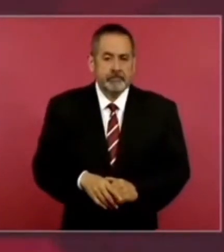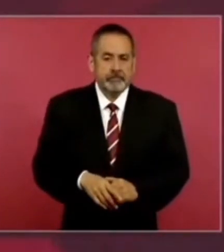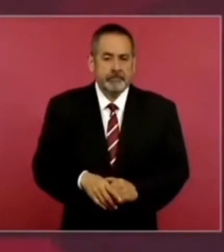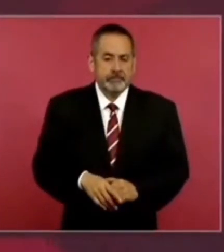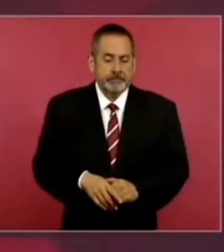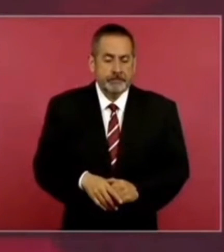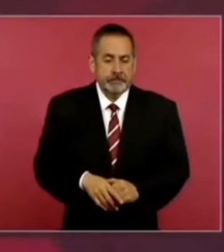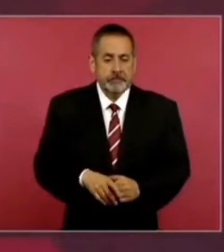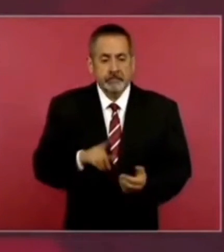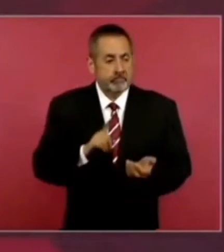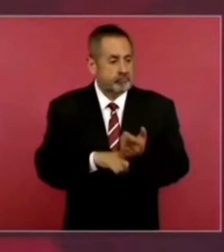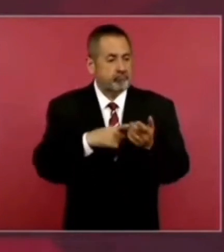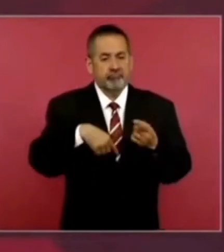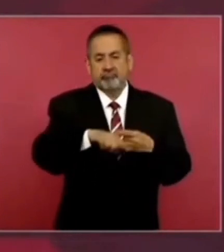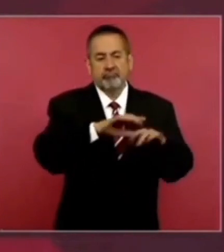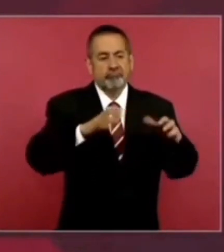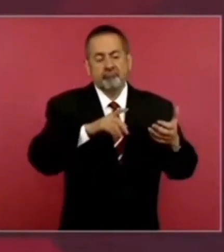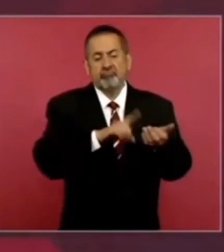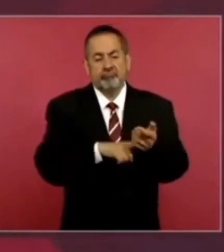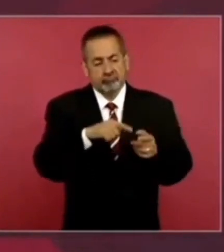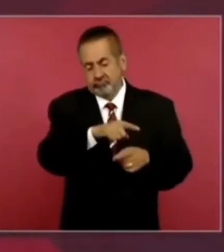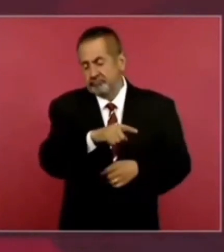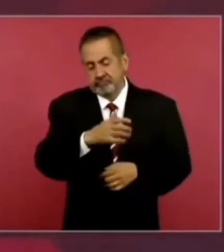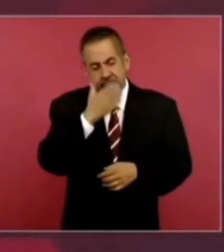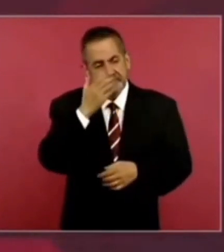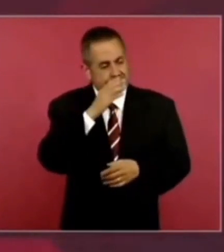Los del bloque conservador.